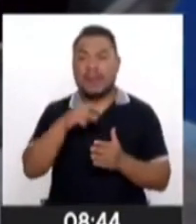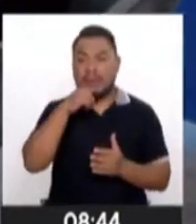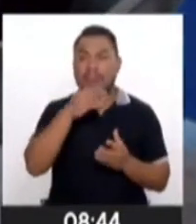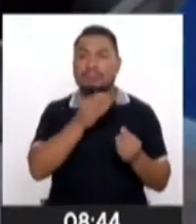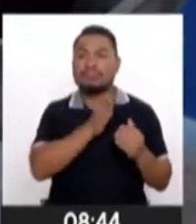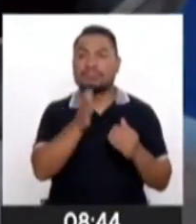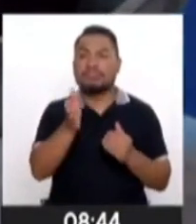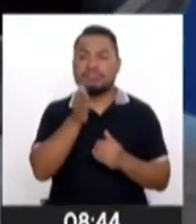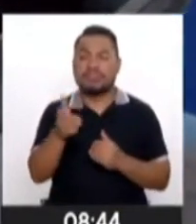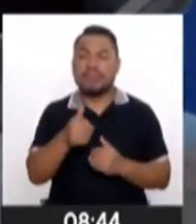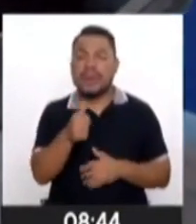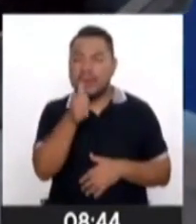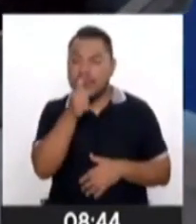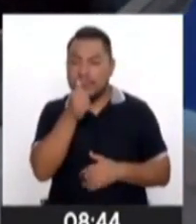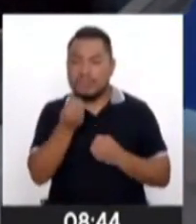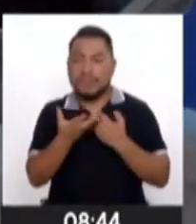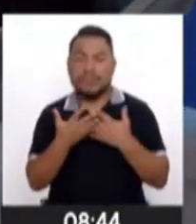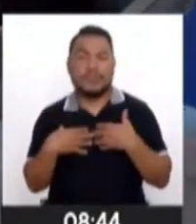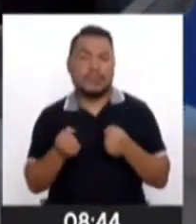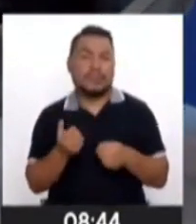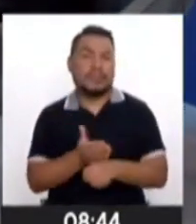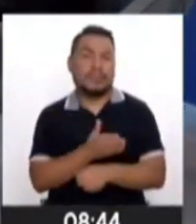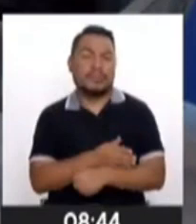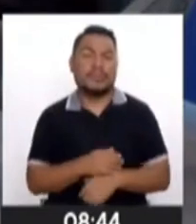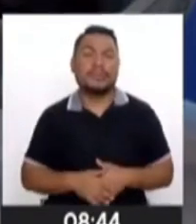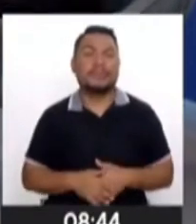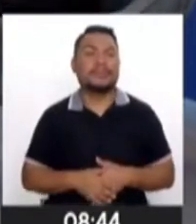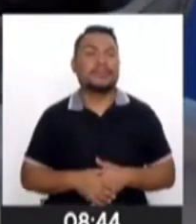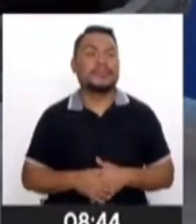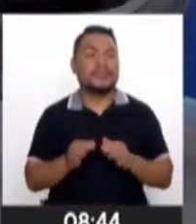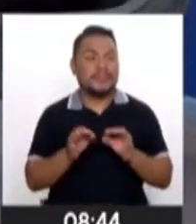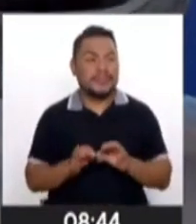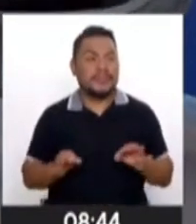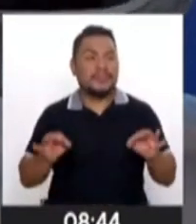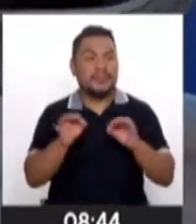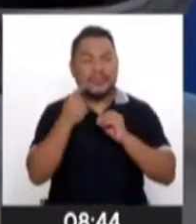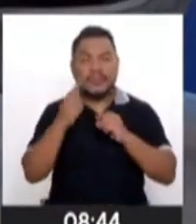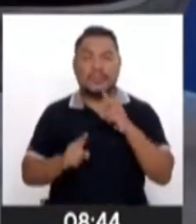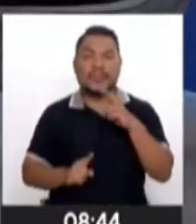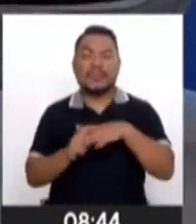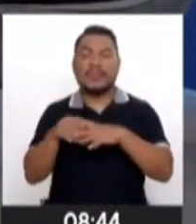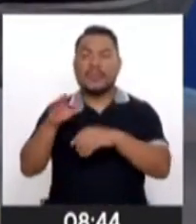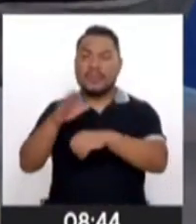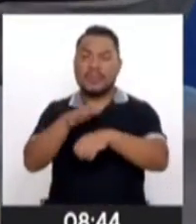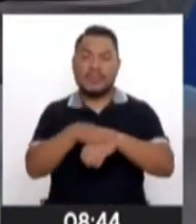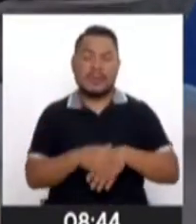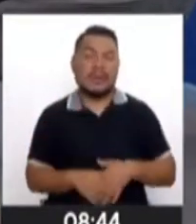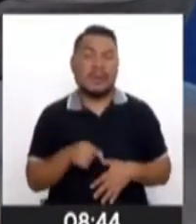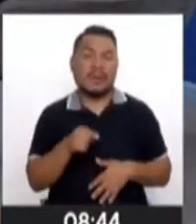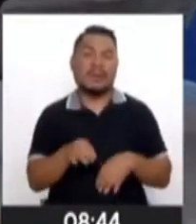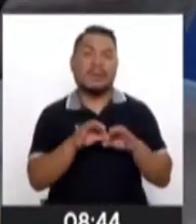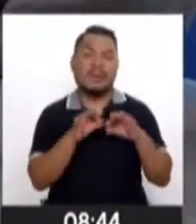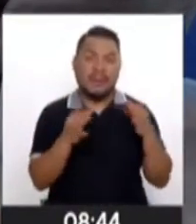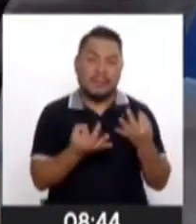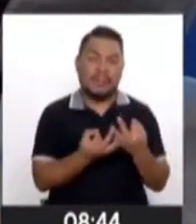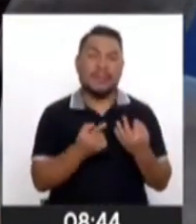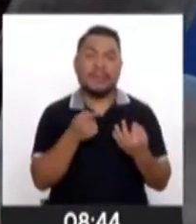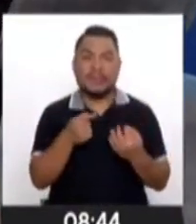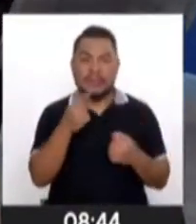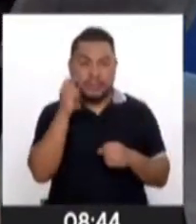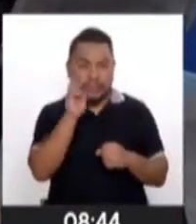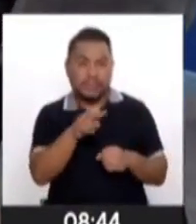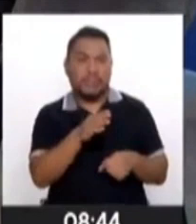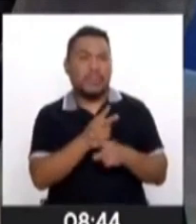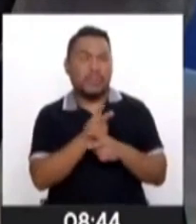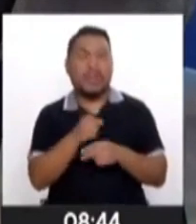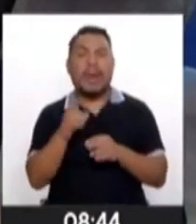comunidad. Claro, y por eso es importante los signos de alerta. Y acá tienen que estar los amigos, la familia involucrados.